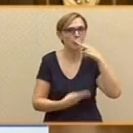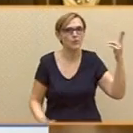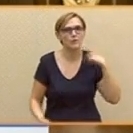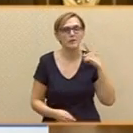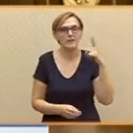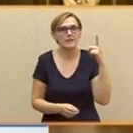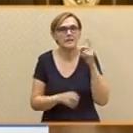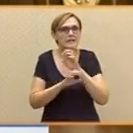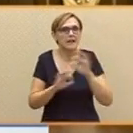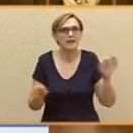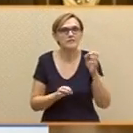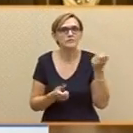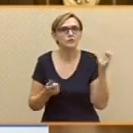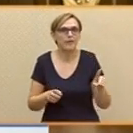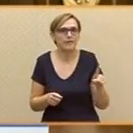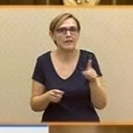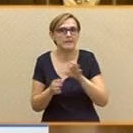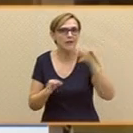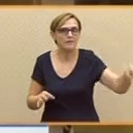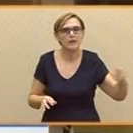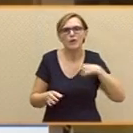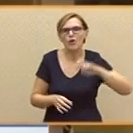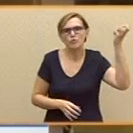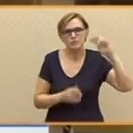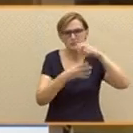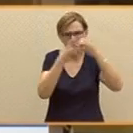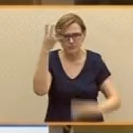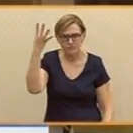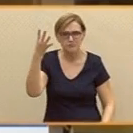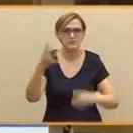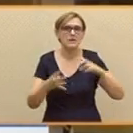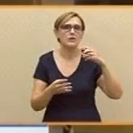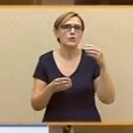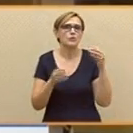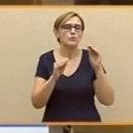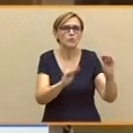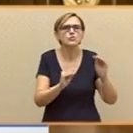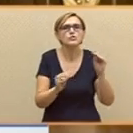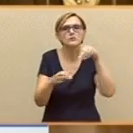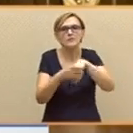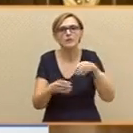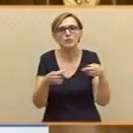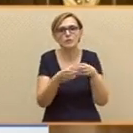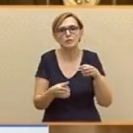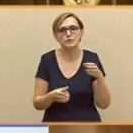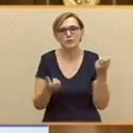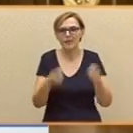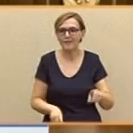ni Griñán, ni Lucía Figar, ni Salvador Victoria, ni Jaume Matas, ni José Luis Baltar, ni Bárcenas habrían tenido que dimitir.